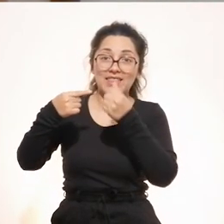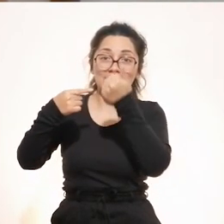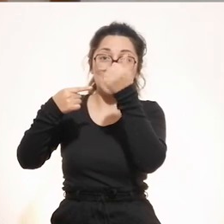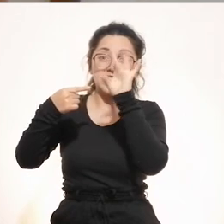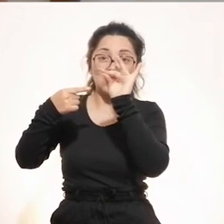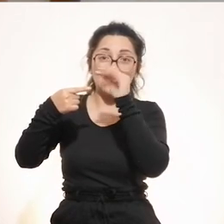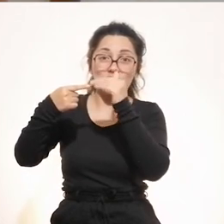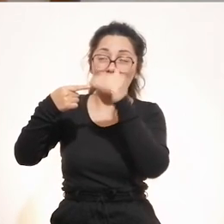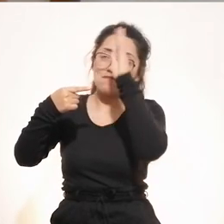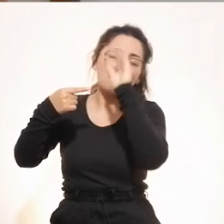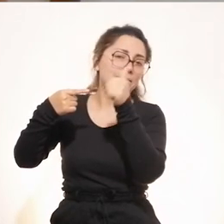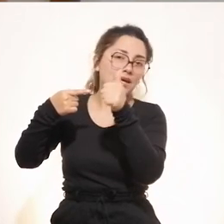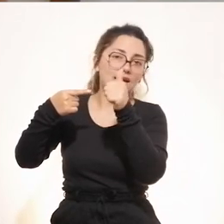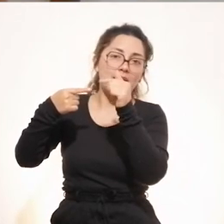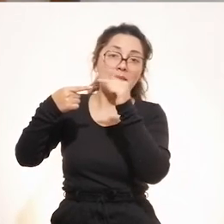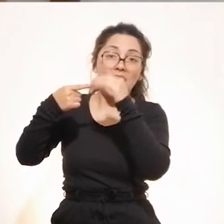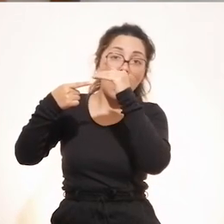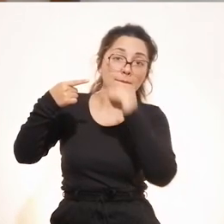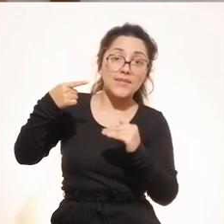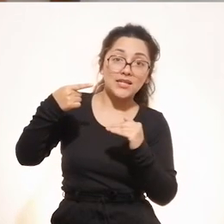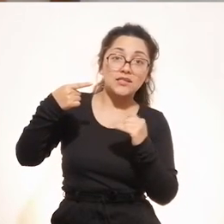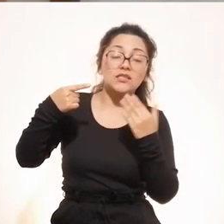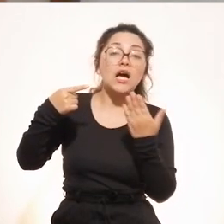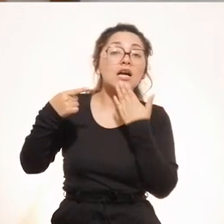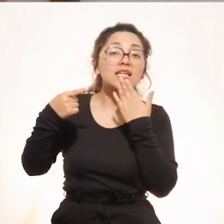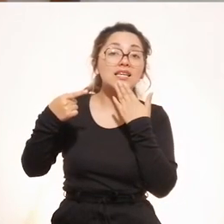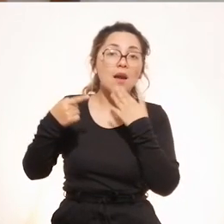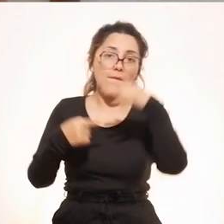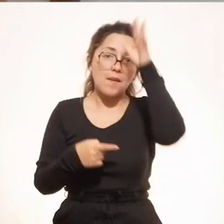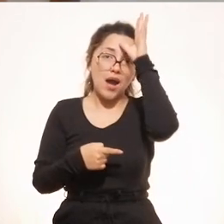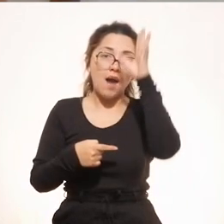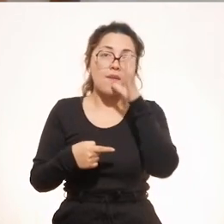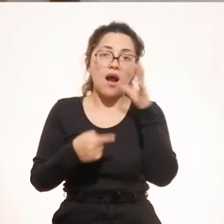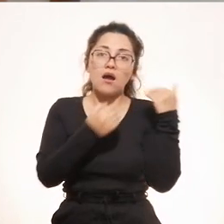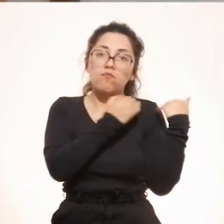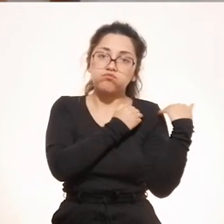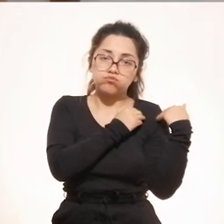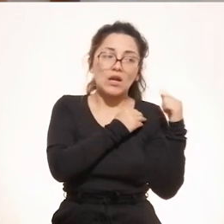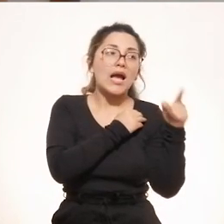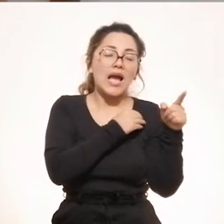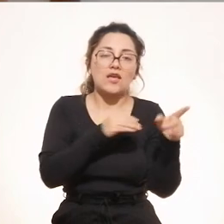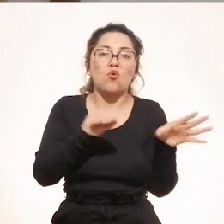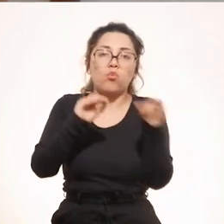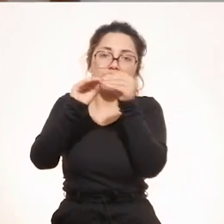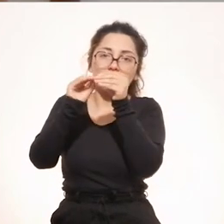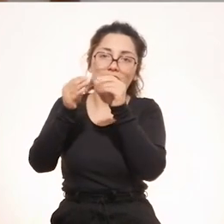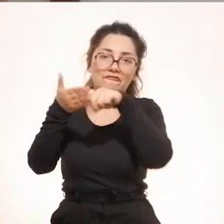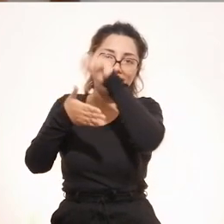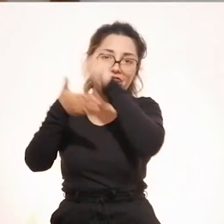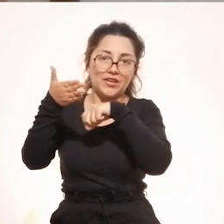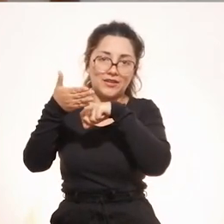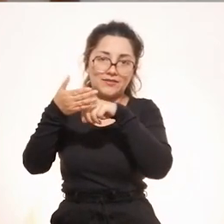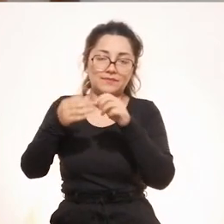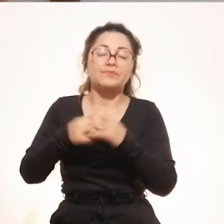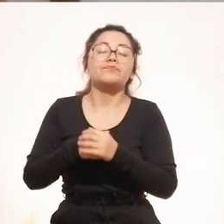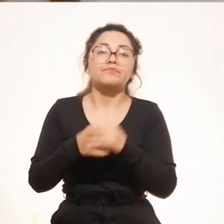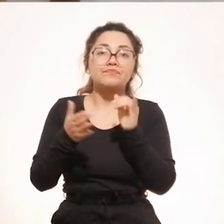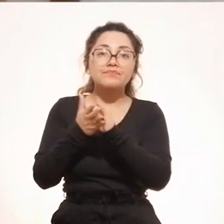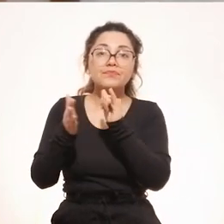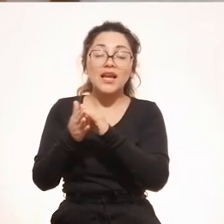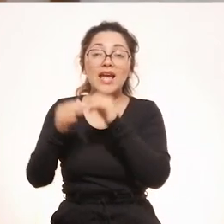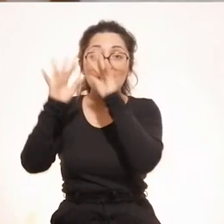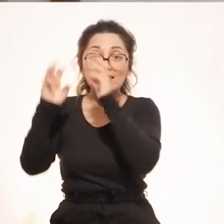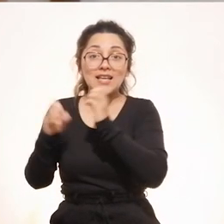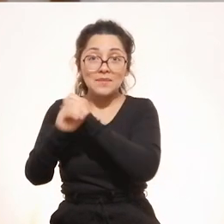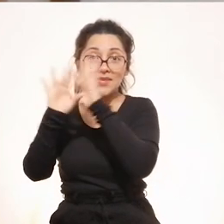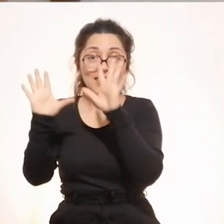visto bueno de su apoderado, uno de sus padres o la persona que ellos acrediten en la postulación. Y el día